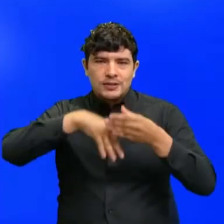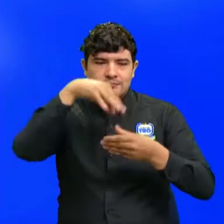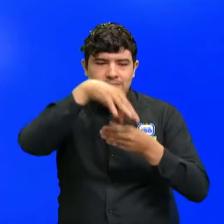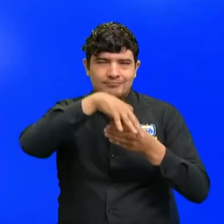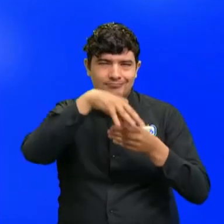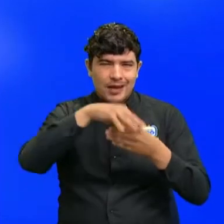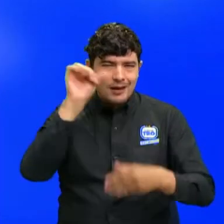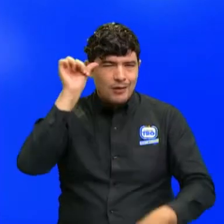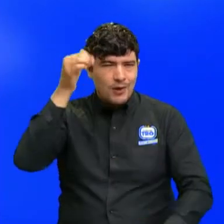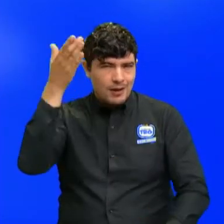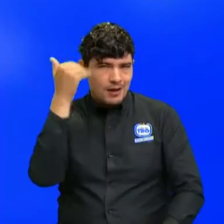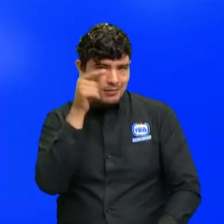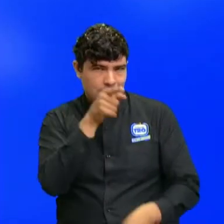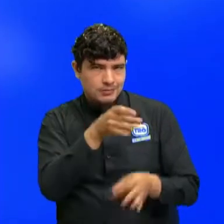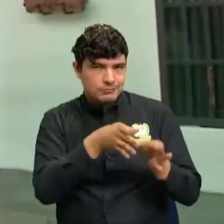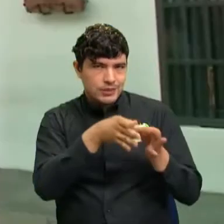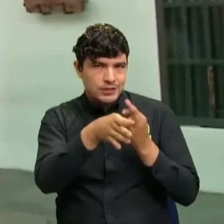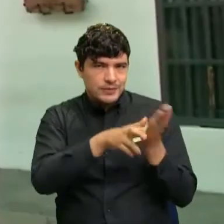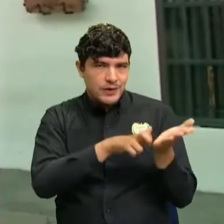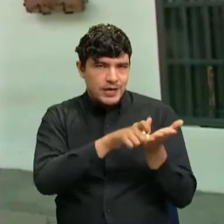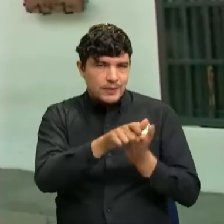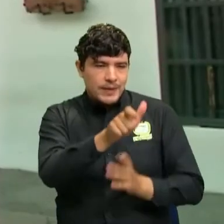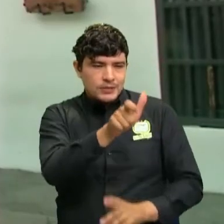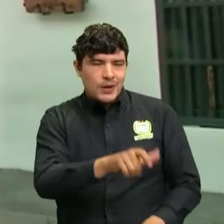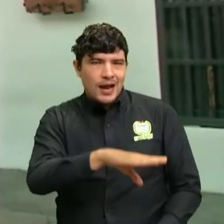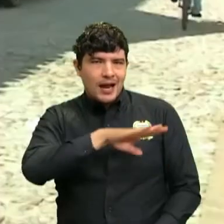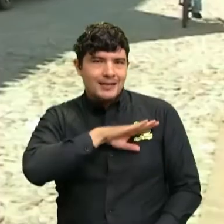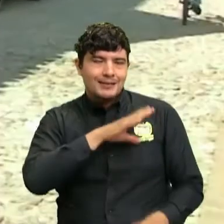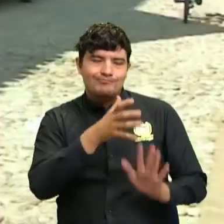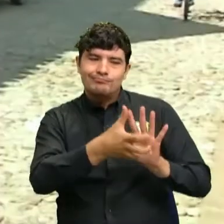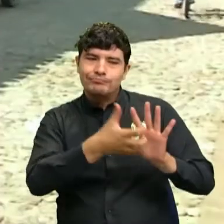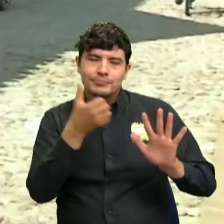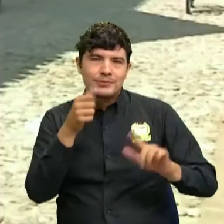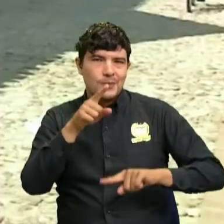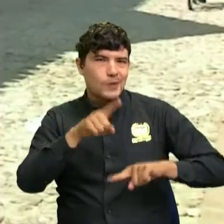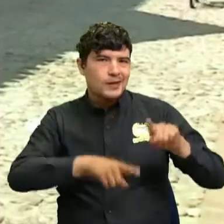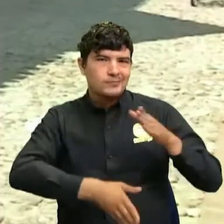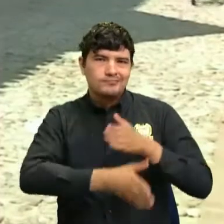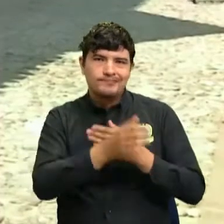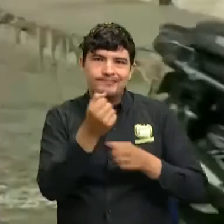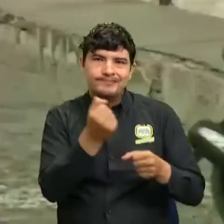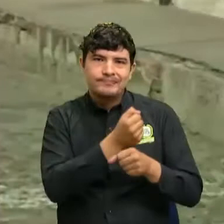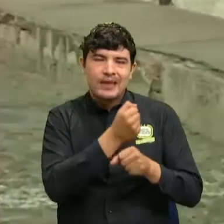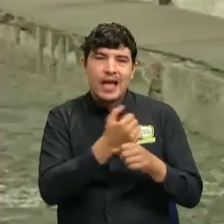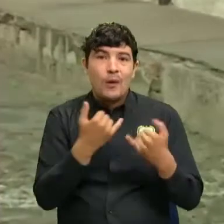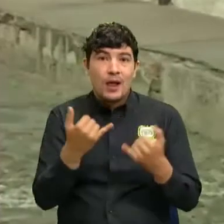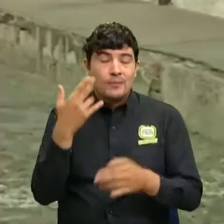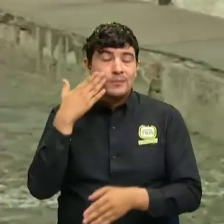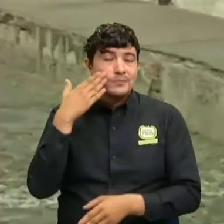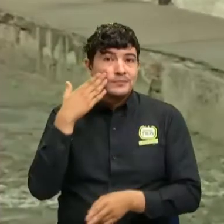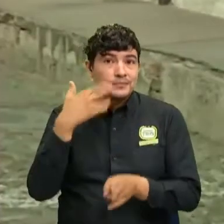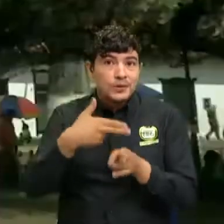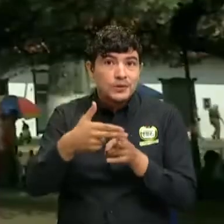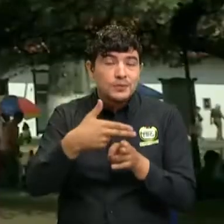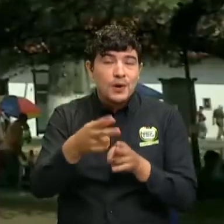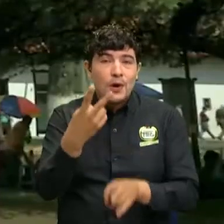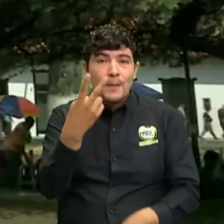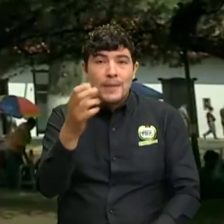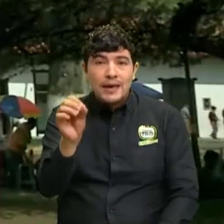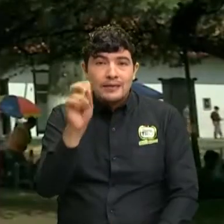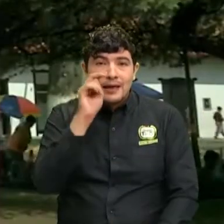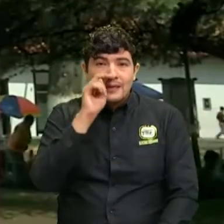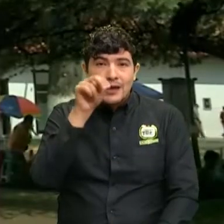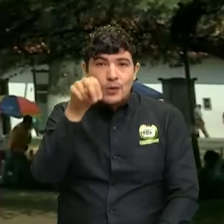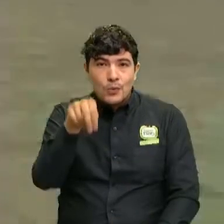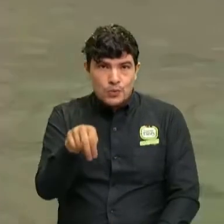invitó a los ciudadanos para que elijan a su mandatario. Entonces, muy importante esa fecha, 20 de junio serán las elecciones en Jirón y